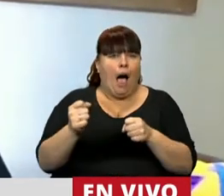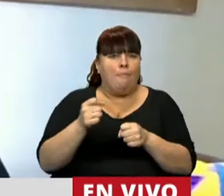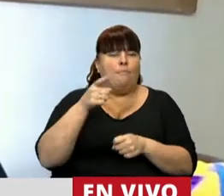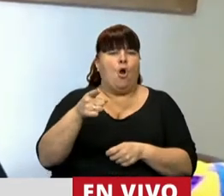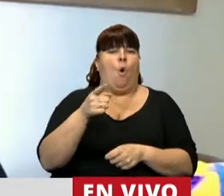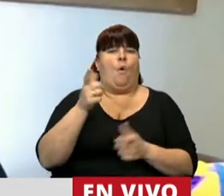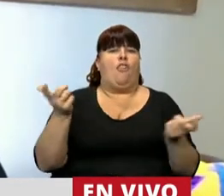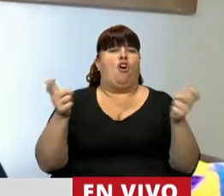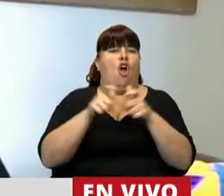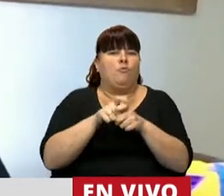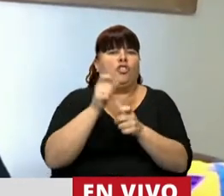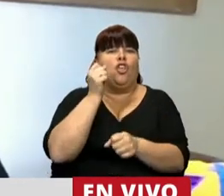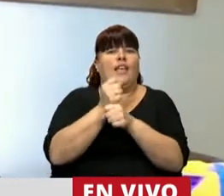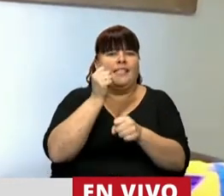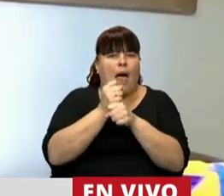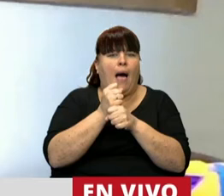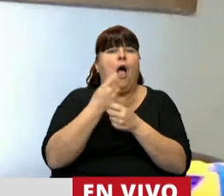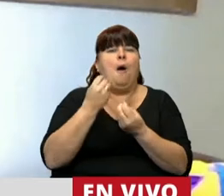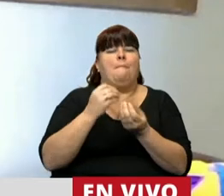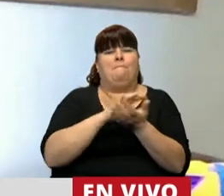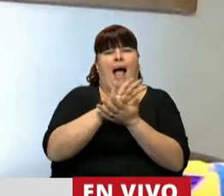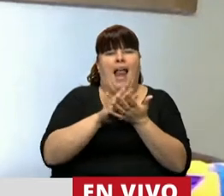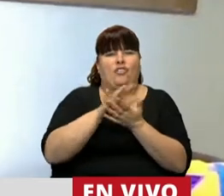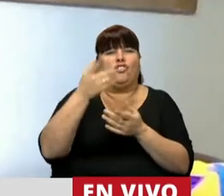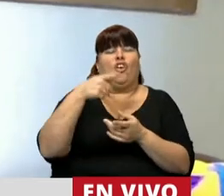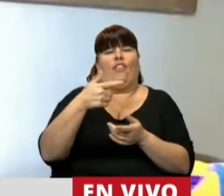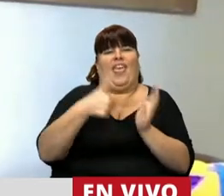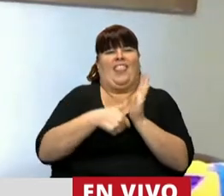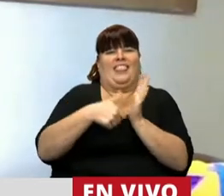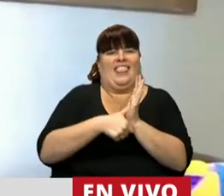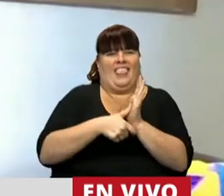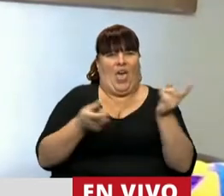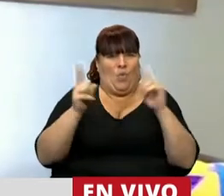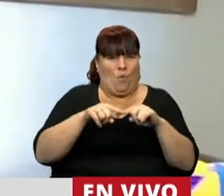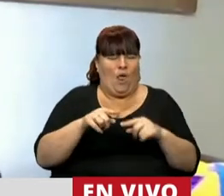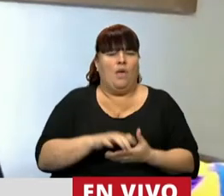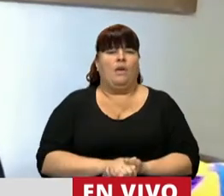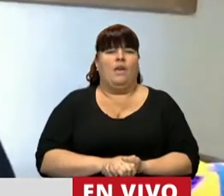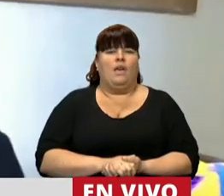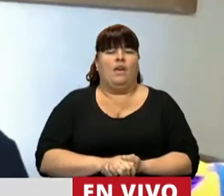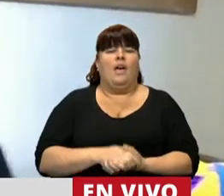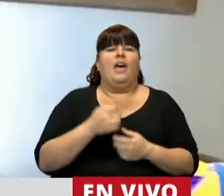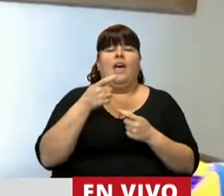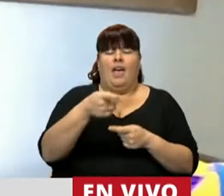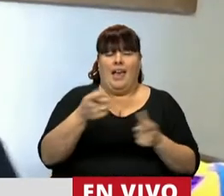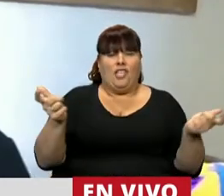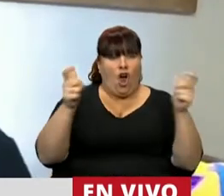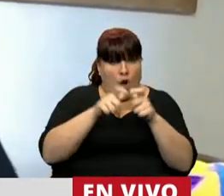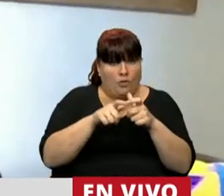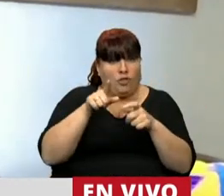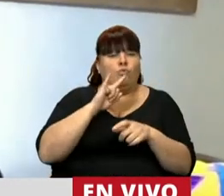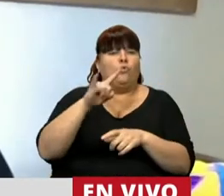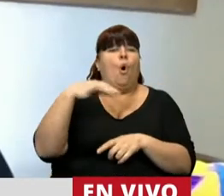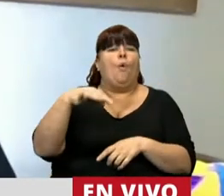actuación de la Comisión de Trabajo por la Reconstrucción de Nuestra Identidad que facultaba a esa comisión